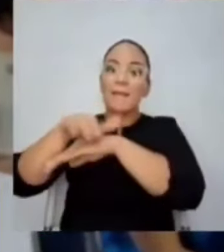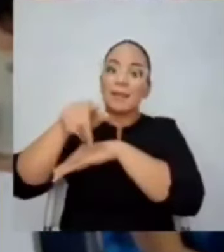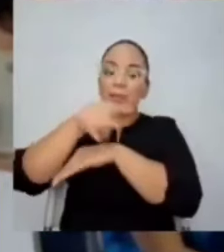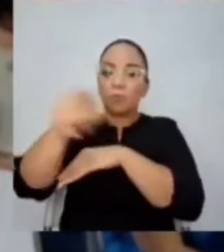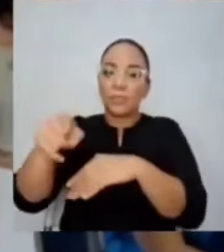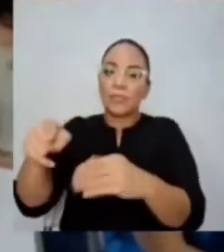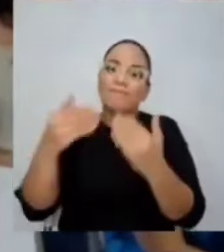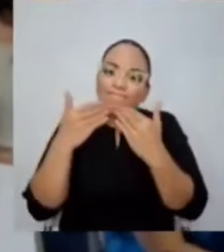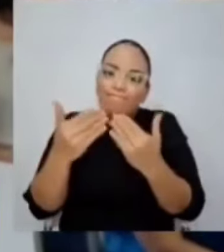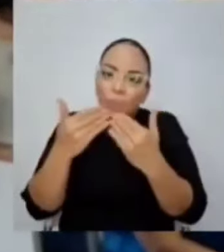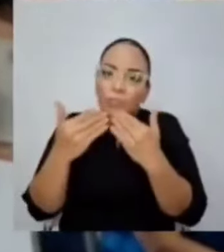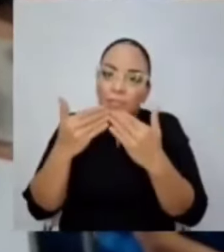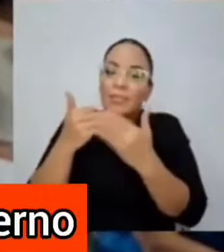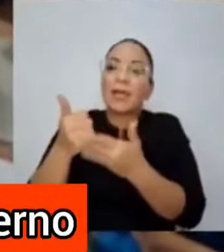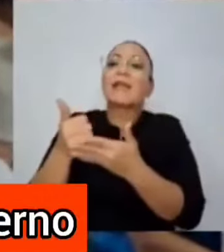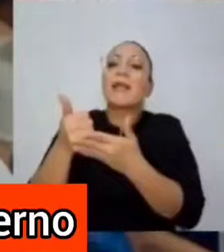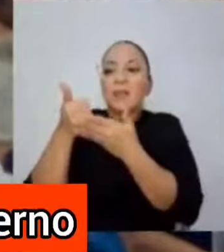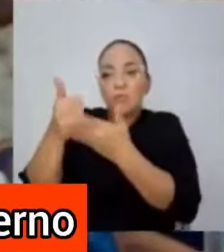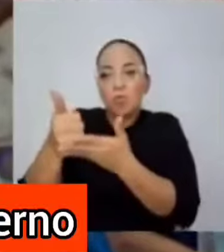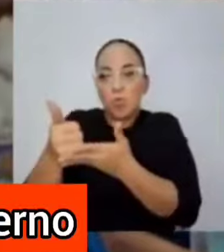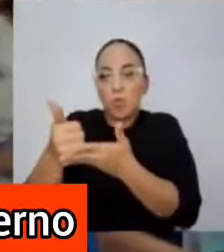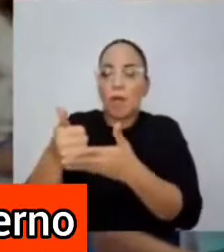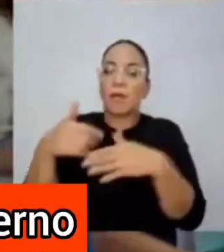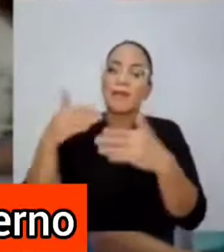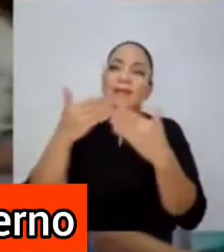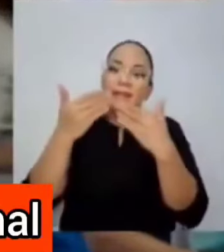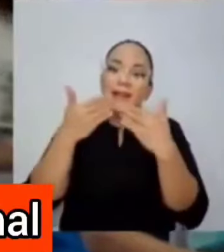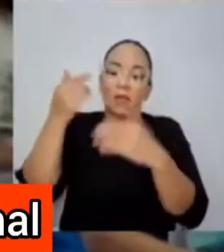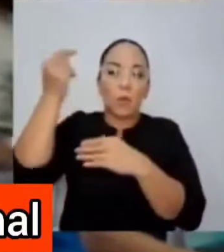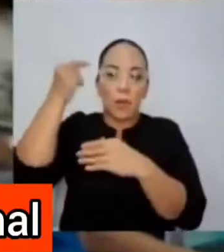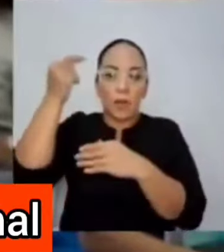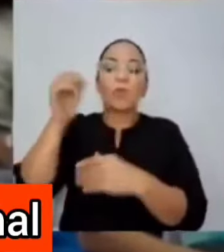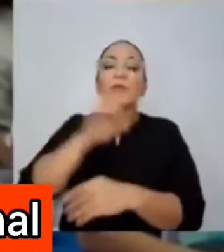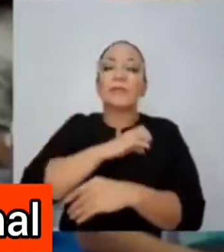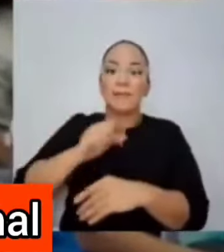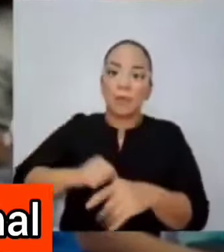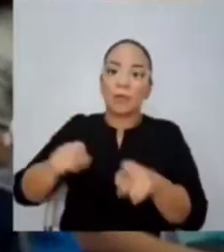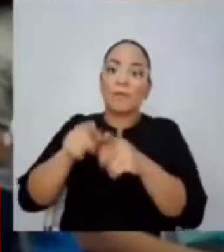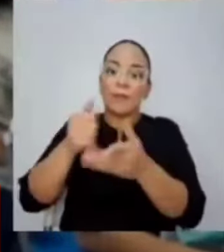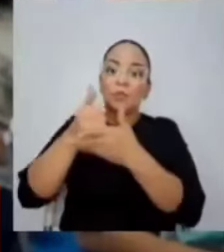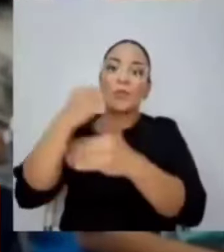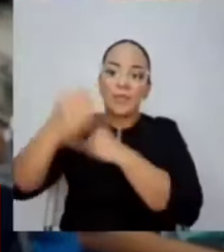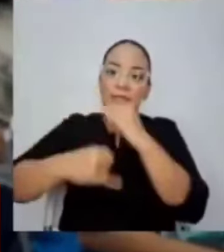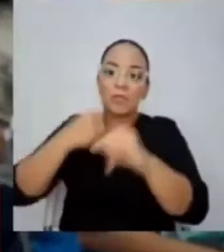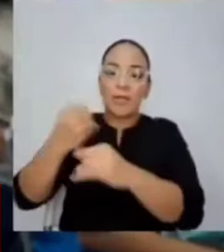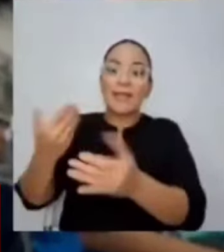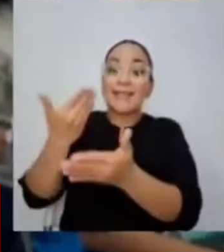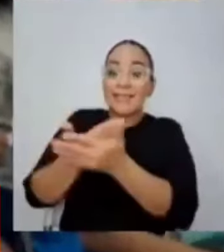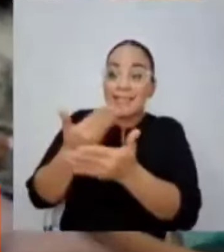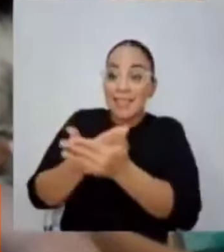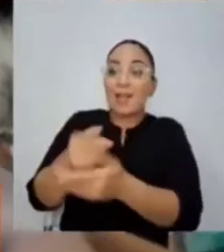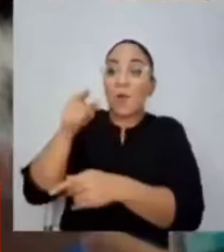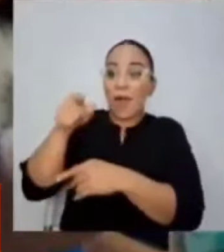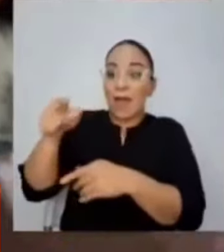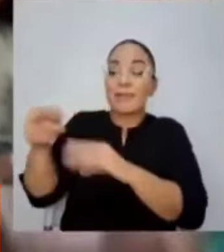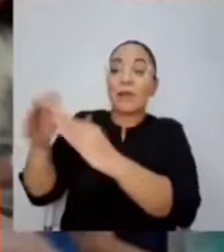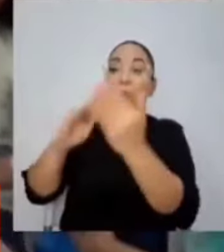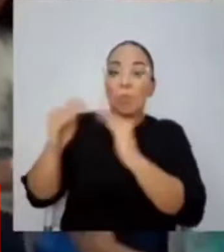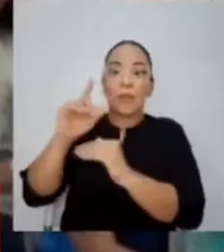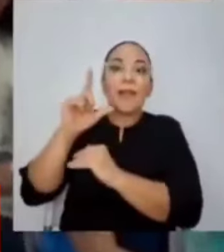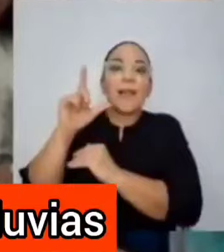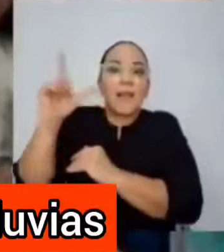muchísimas gracias por la ayuda y también muchísimas gracias al gobierno salvadoreño por la ayuda internacional que llega a esa comunidad